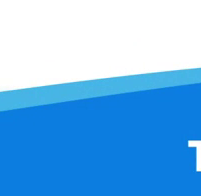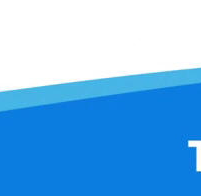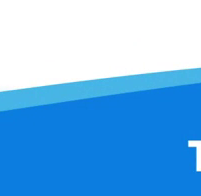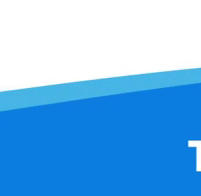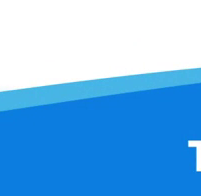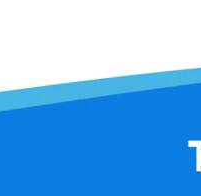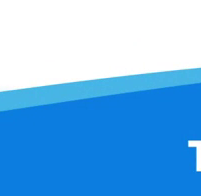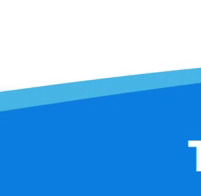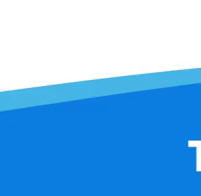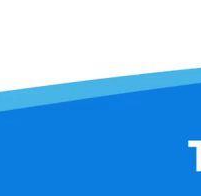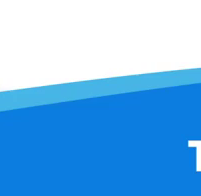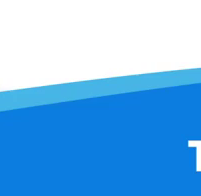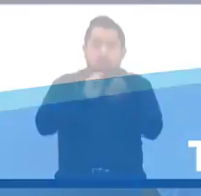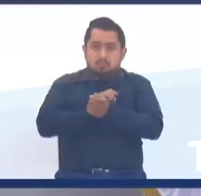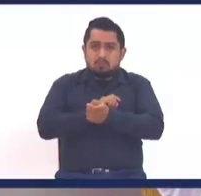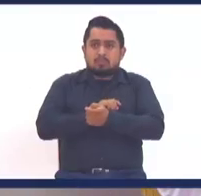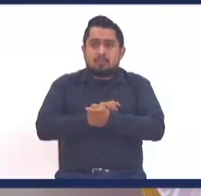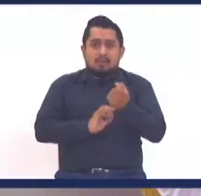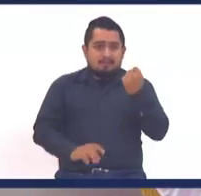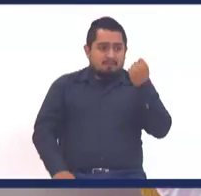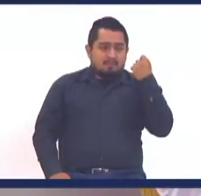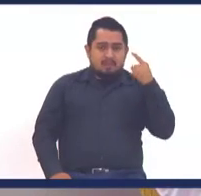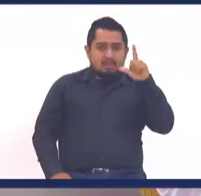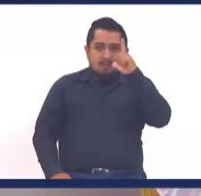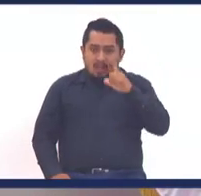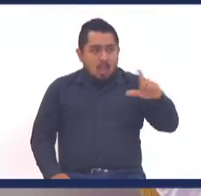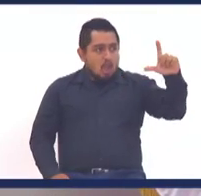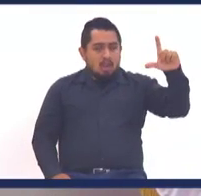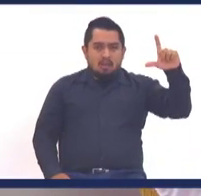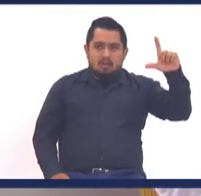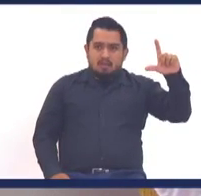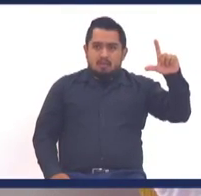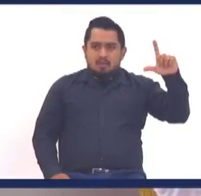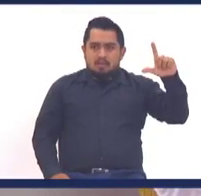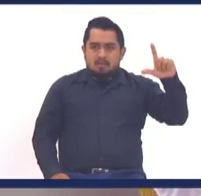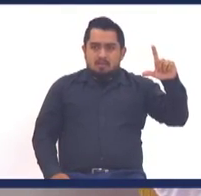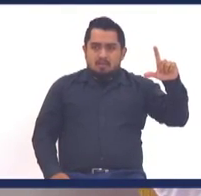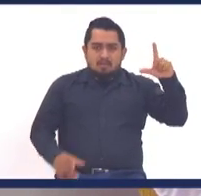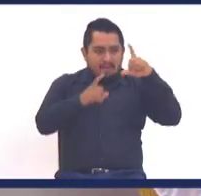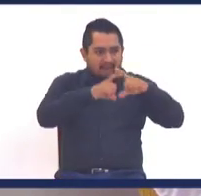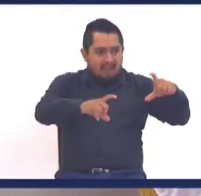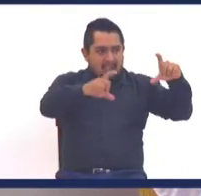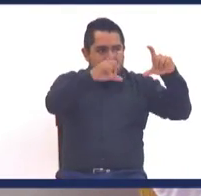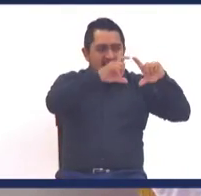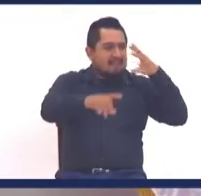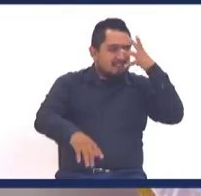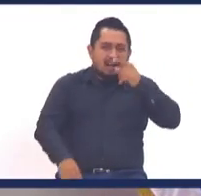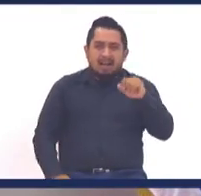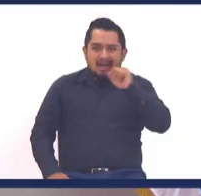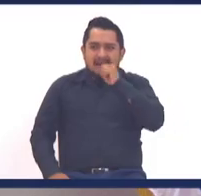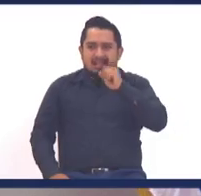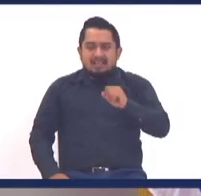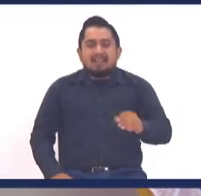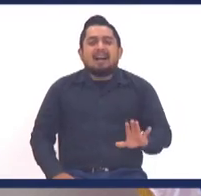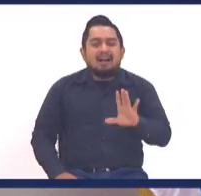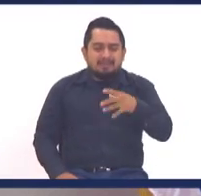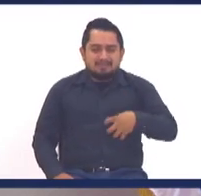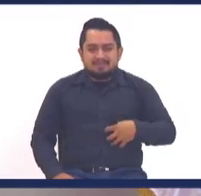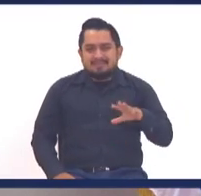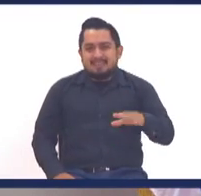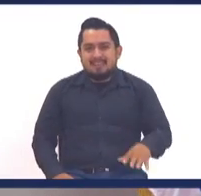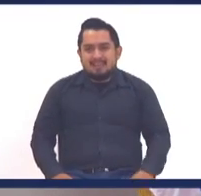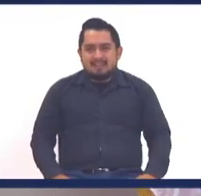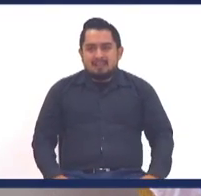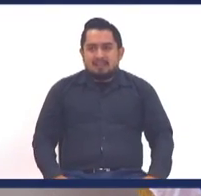las cosas cambian, hace poco la luna, cuando la luna se pone redonda, está como una pelota, pobre Han Salvador, no